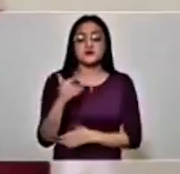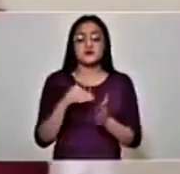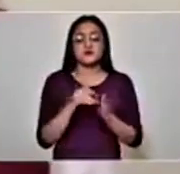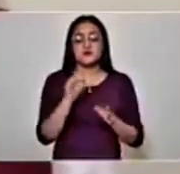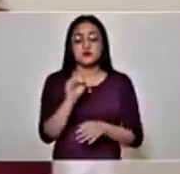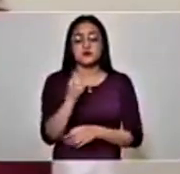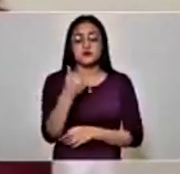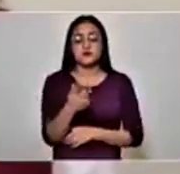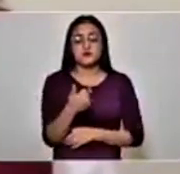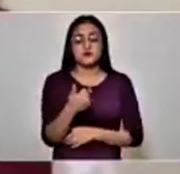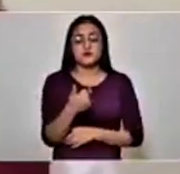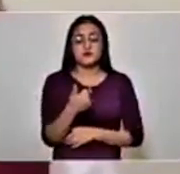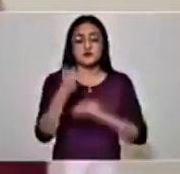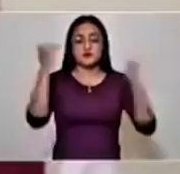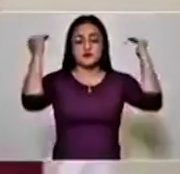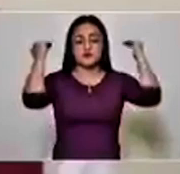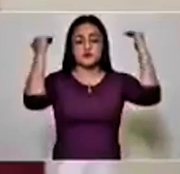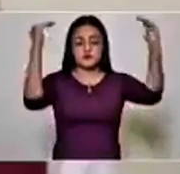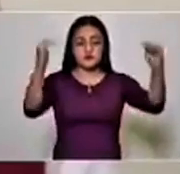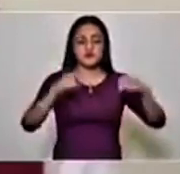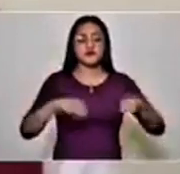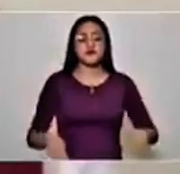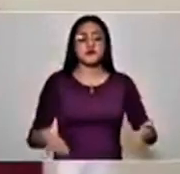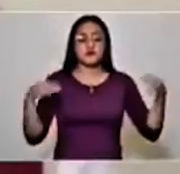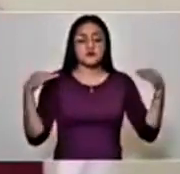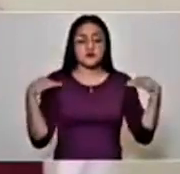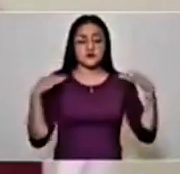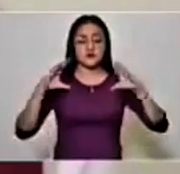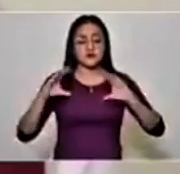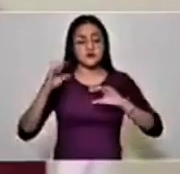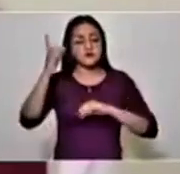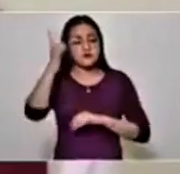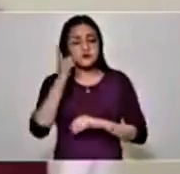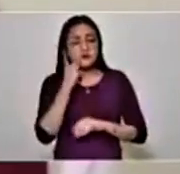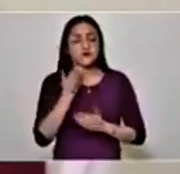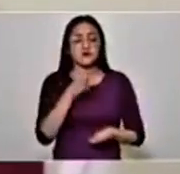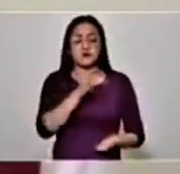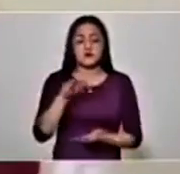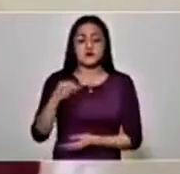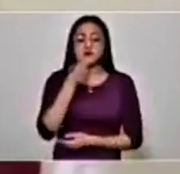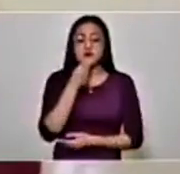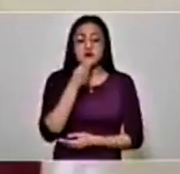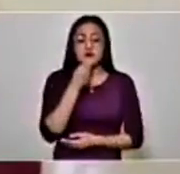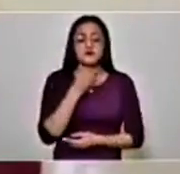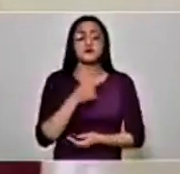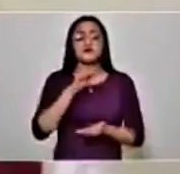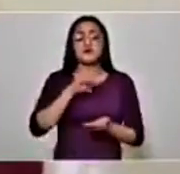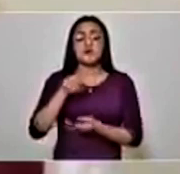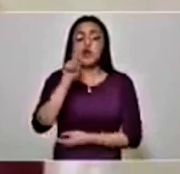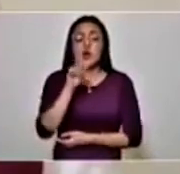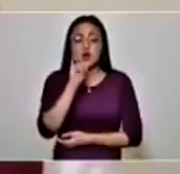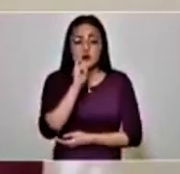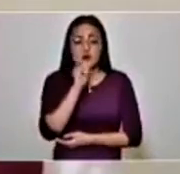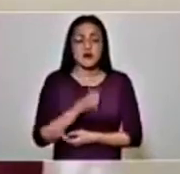mil sesenta y seis láminas, cobijas, colchonetas, despensas, botellas de agua,